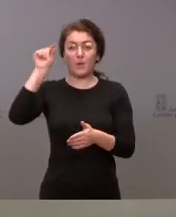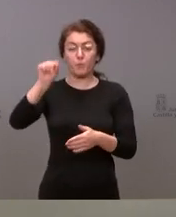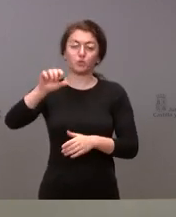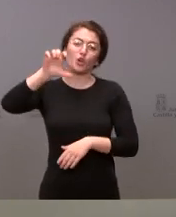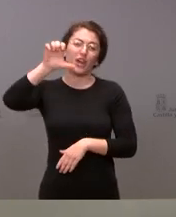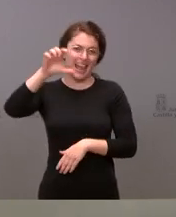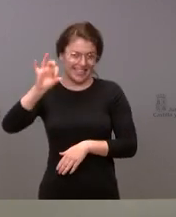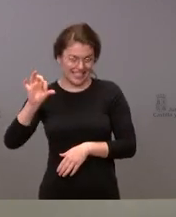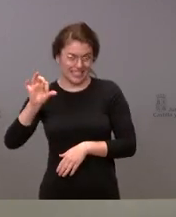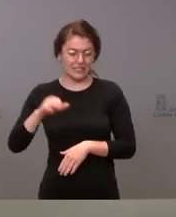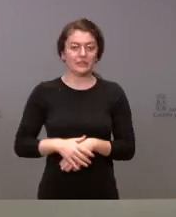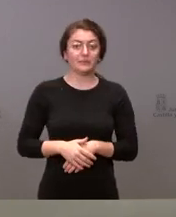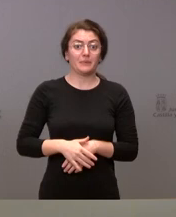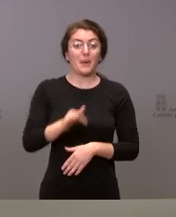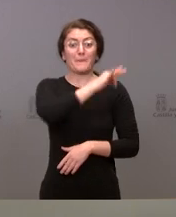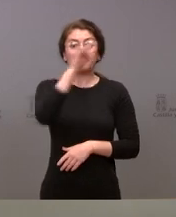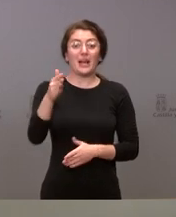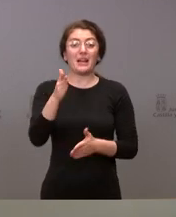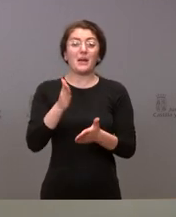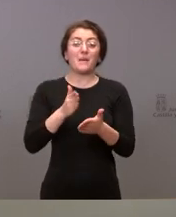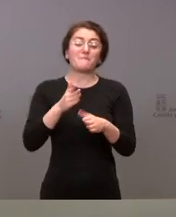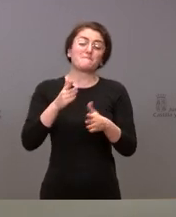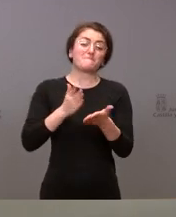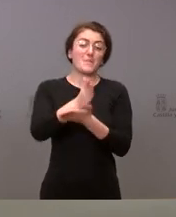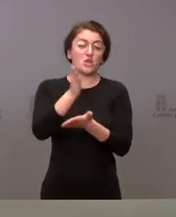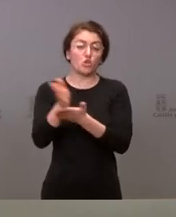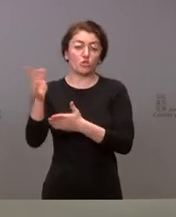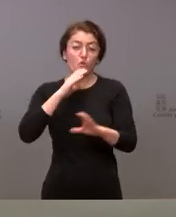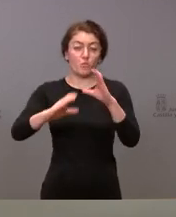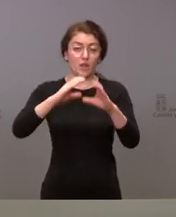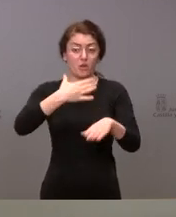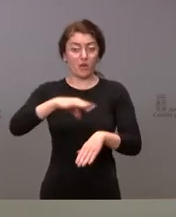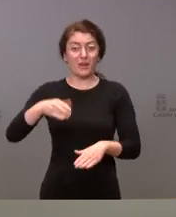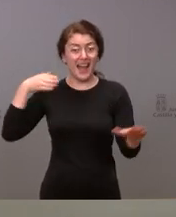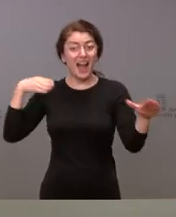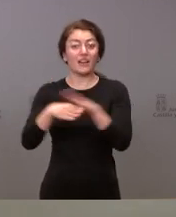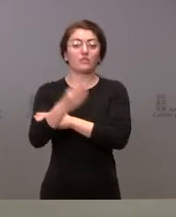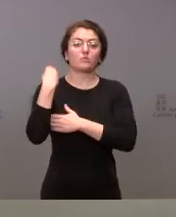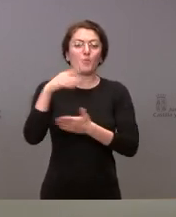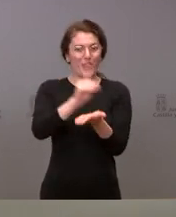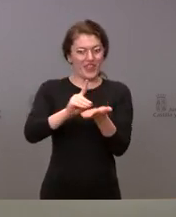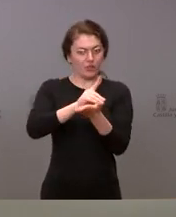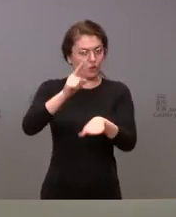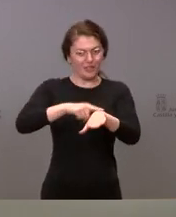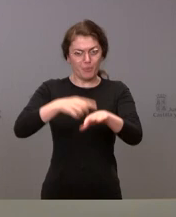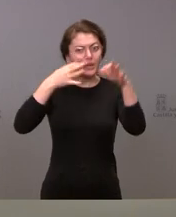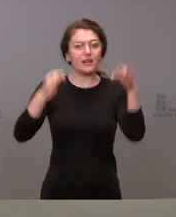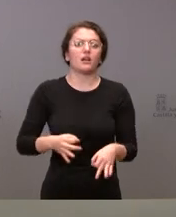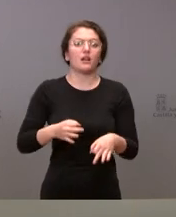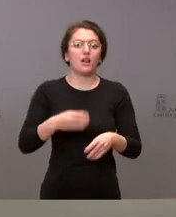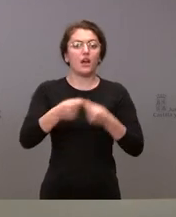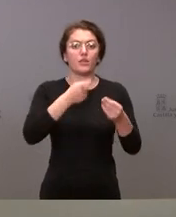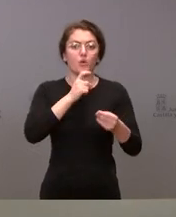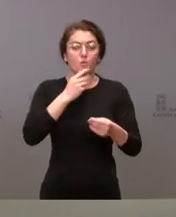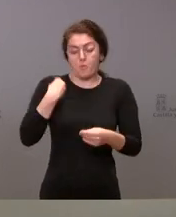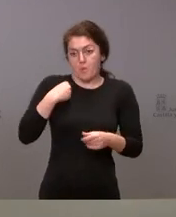Los medios de comunicación que lo soliciten, como ustedes saben, podrán tener acceso a los datos en tiempo real a través de las interfaz